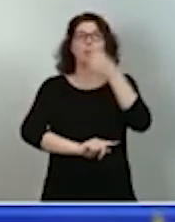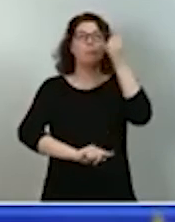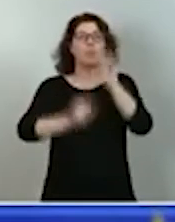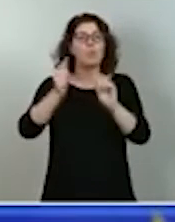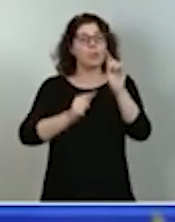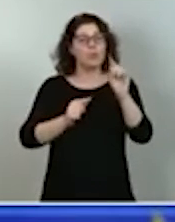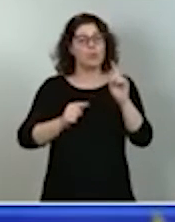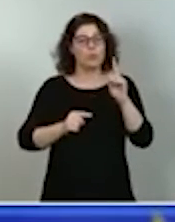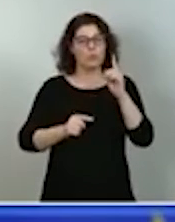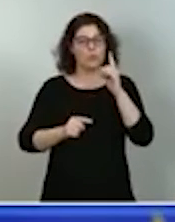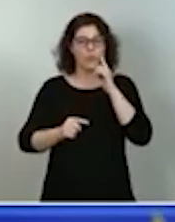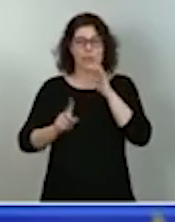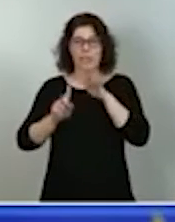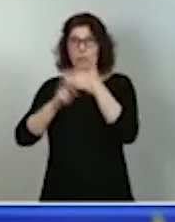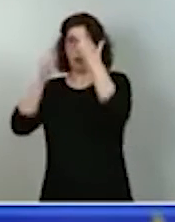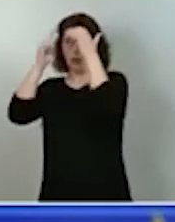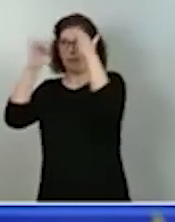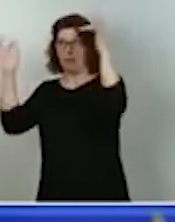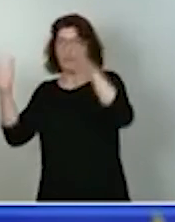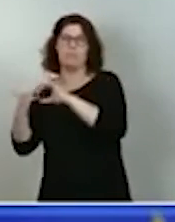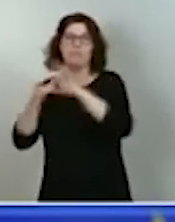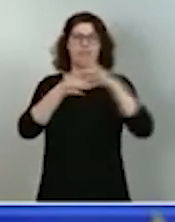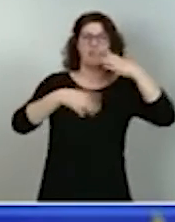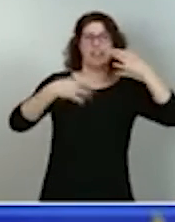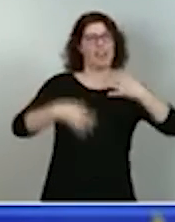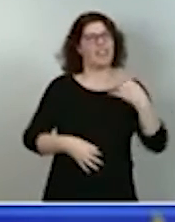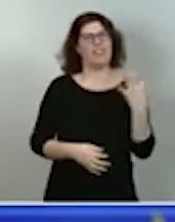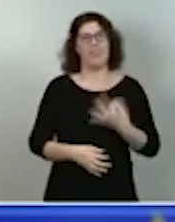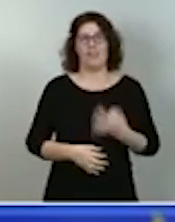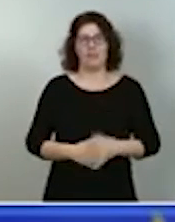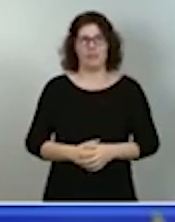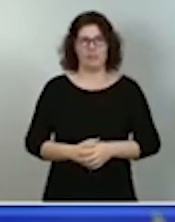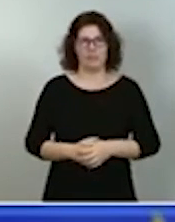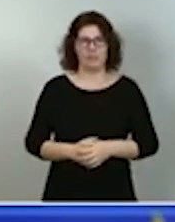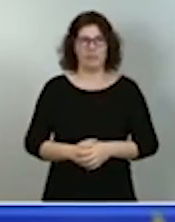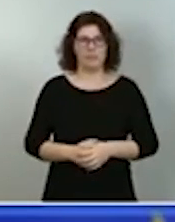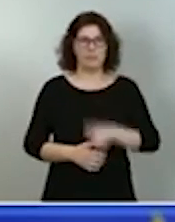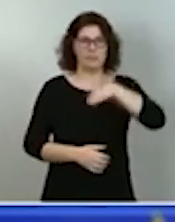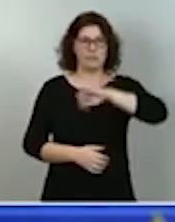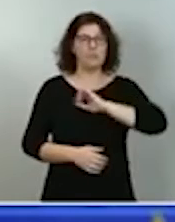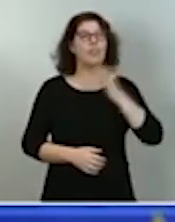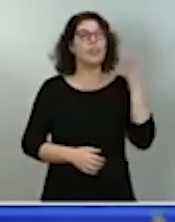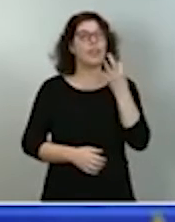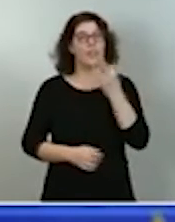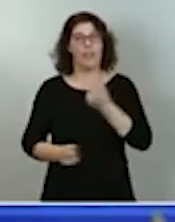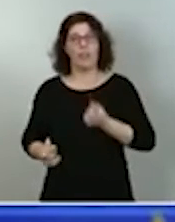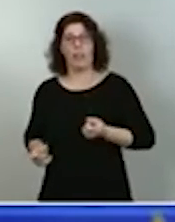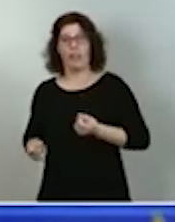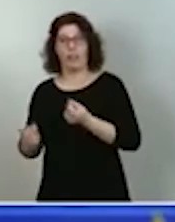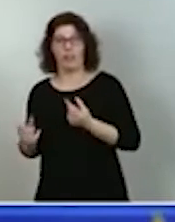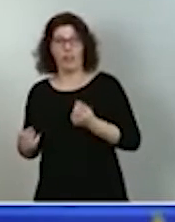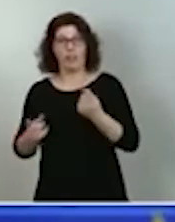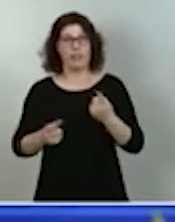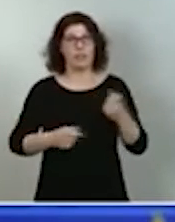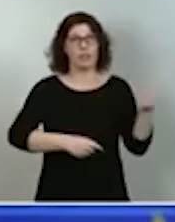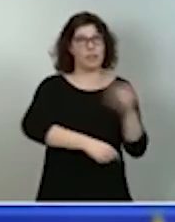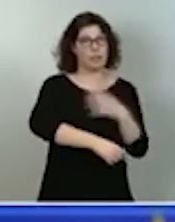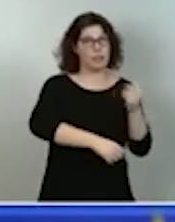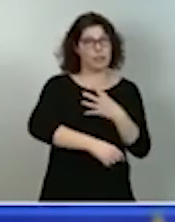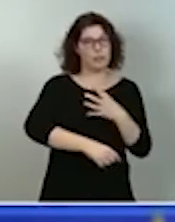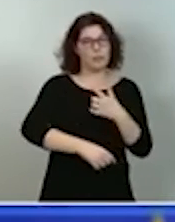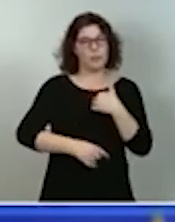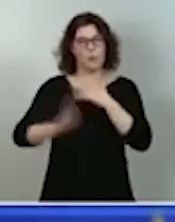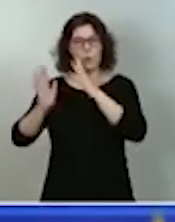realidad. ser capaces de tener los ingresos y los gastos que vamos a poder necesitar lejos de unos